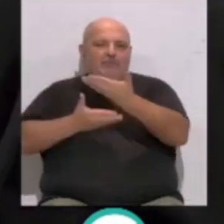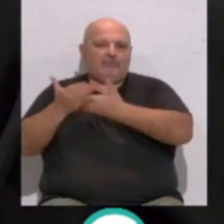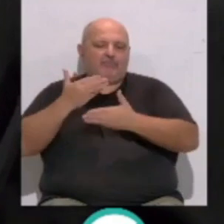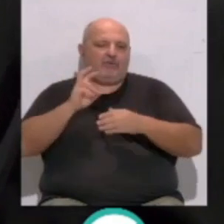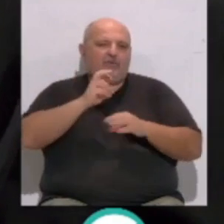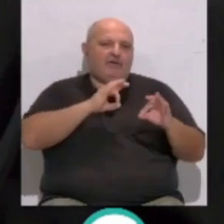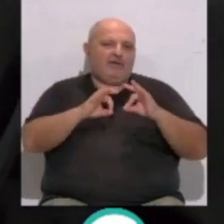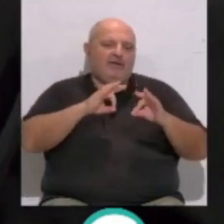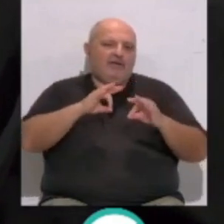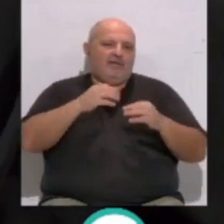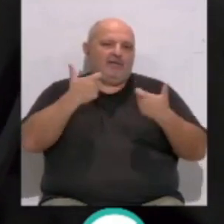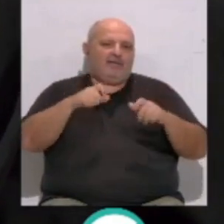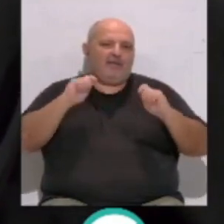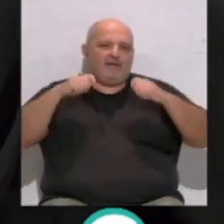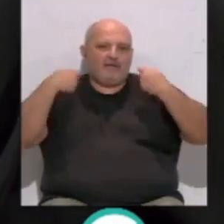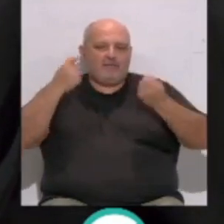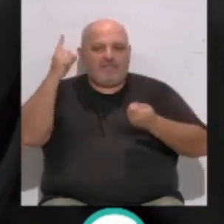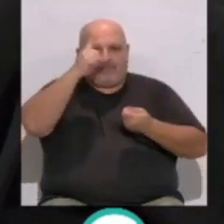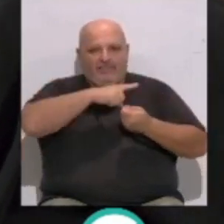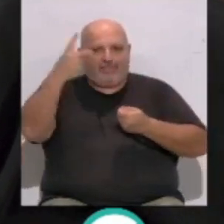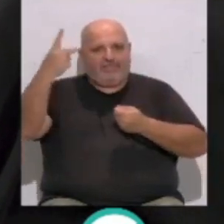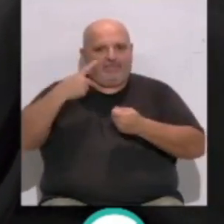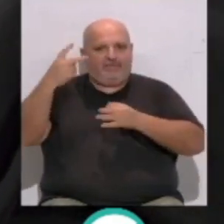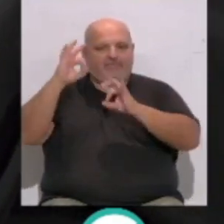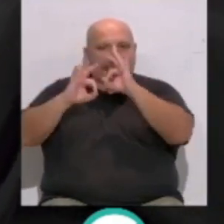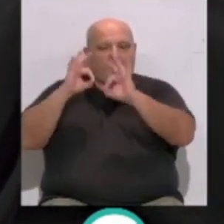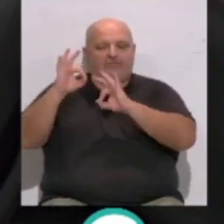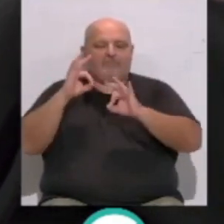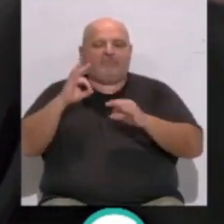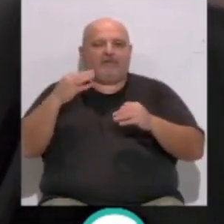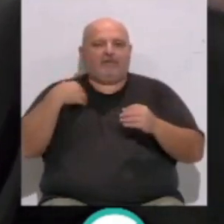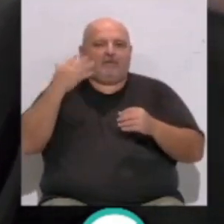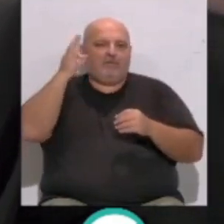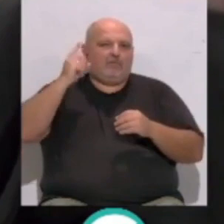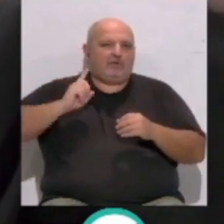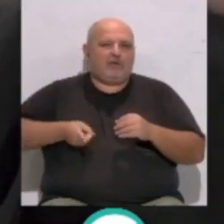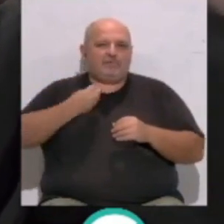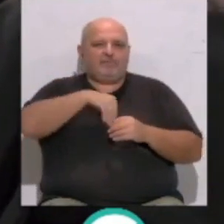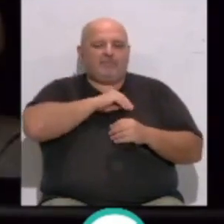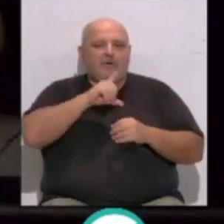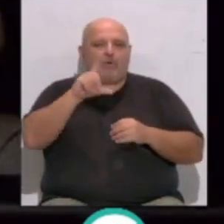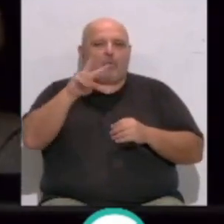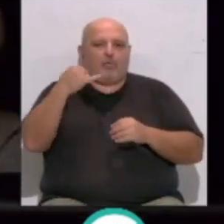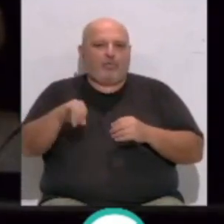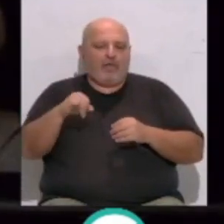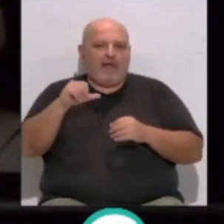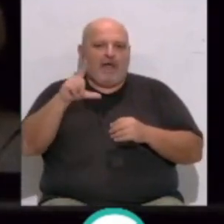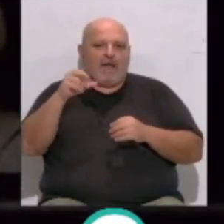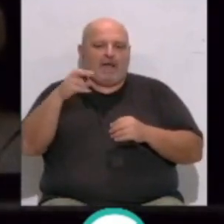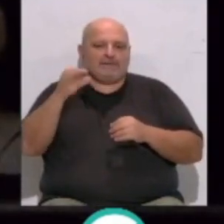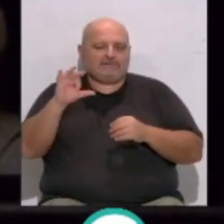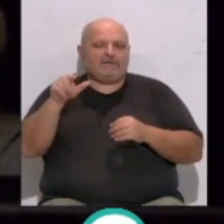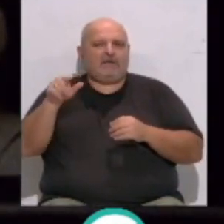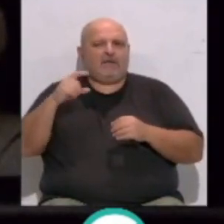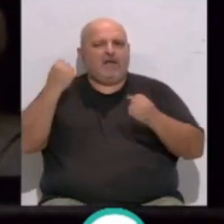con el Teatro de la Abadía de Madrid. Protagonizada por la coreógrafa y directora española Luz Arcas, junto a la actriz